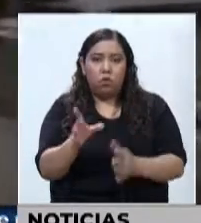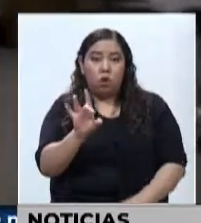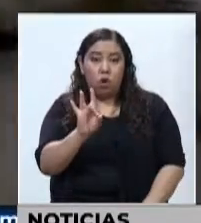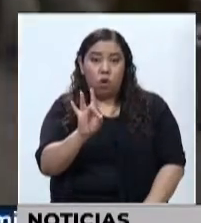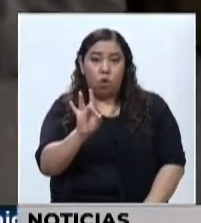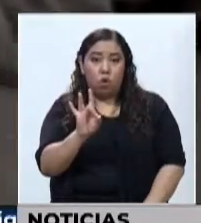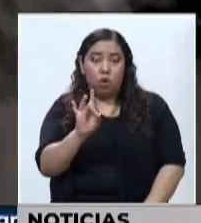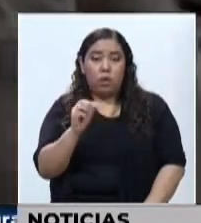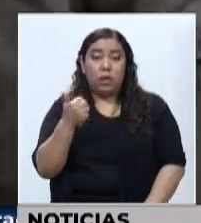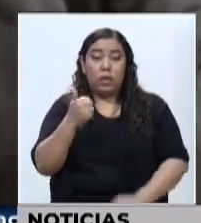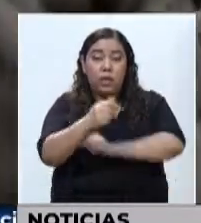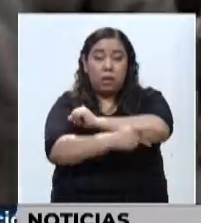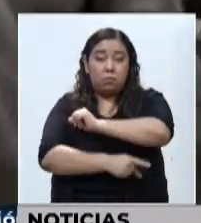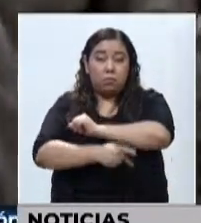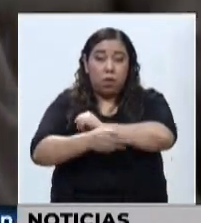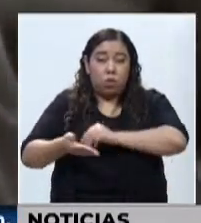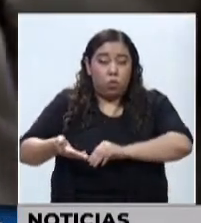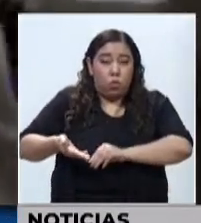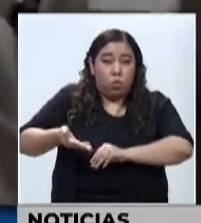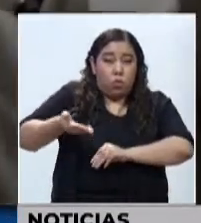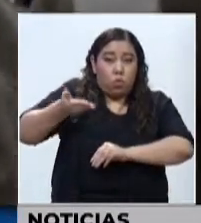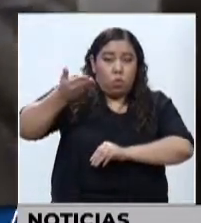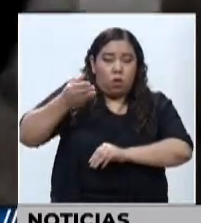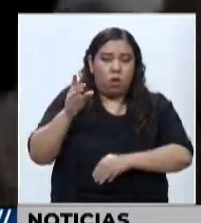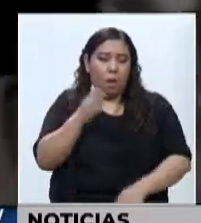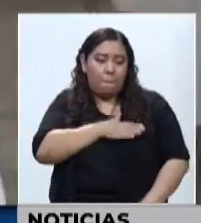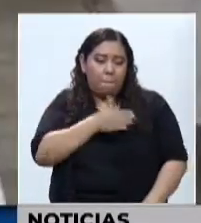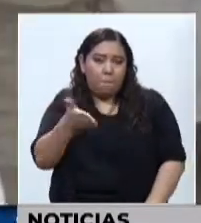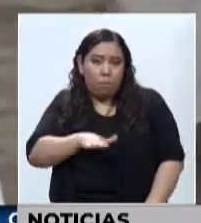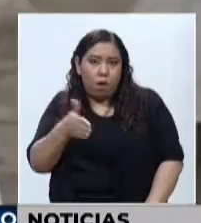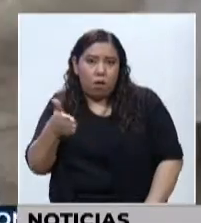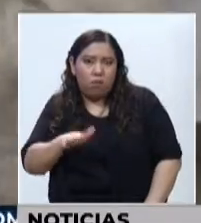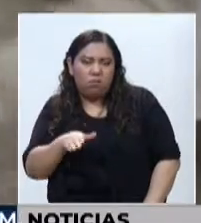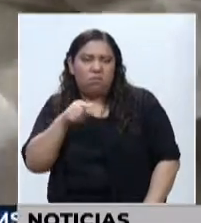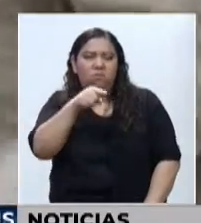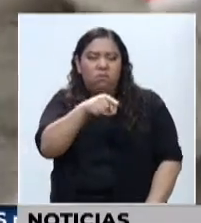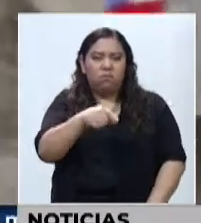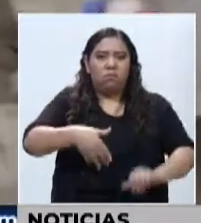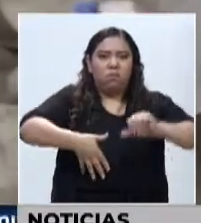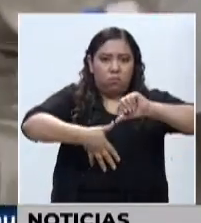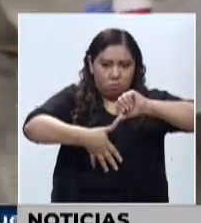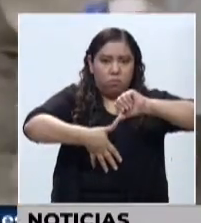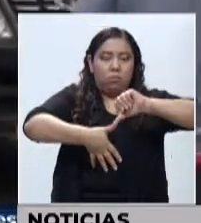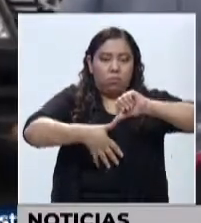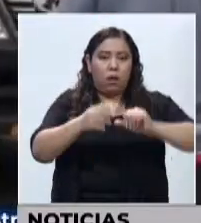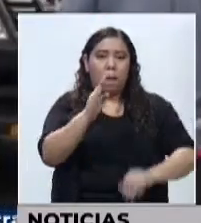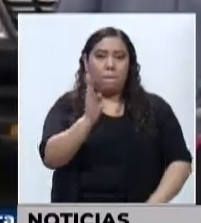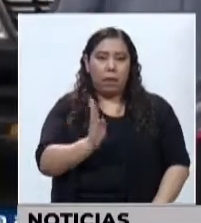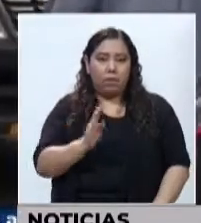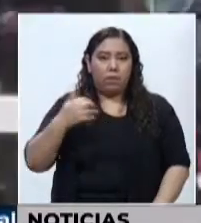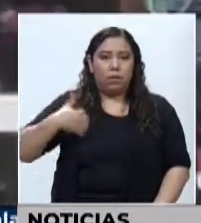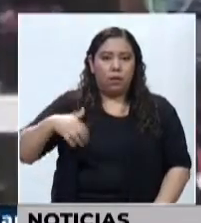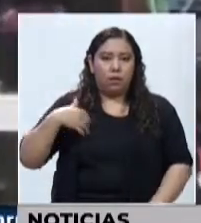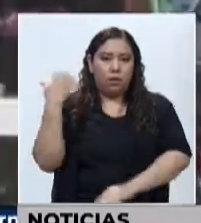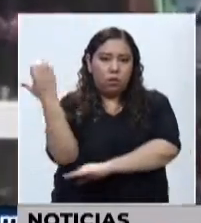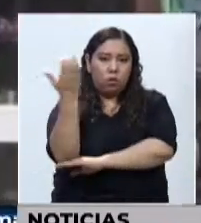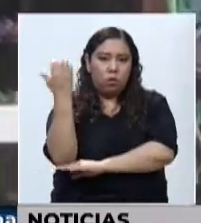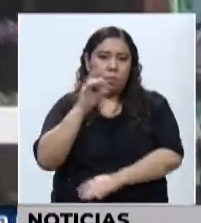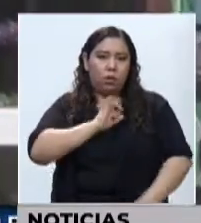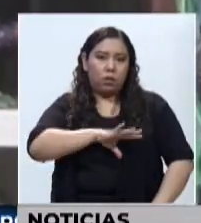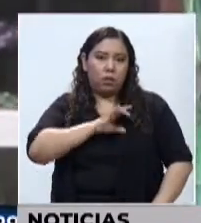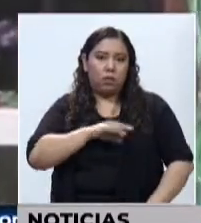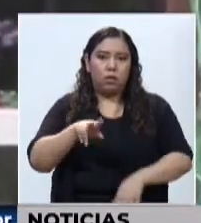que actualmente tienen la tasa más alta de mortalidad por el COVID-19. Entre los países está Brasil, Argentina, Colombia, Chile,